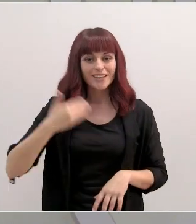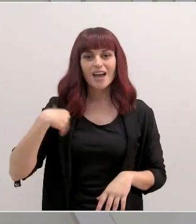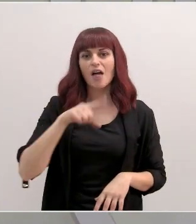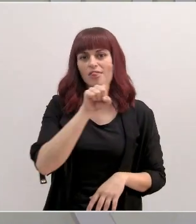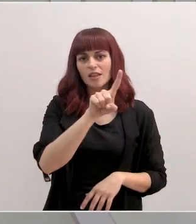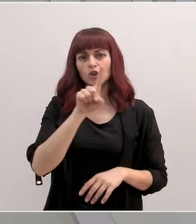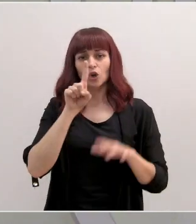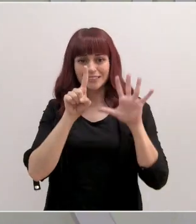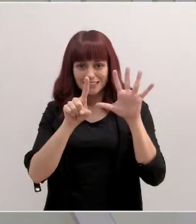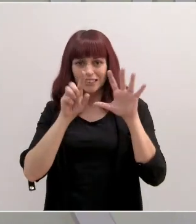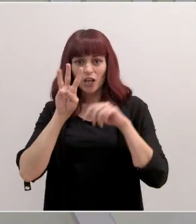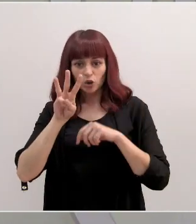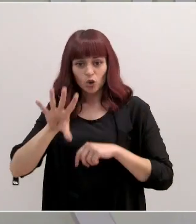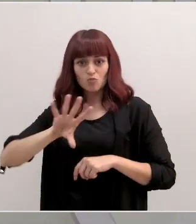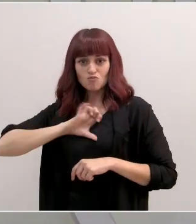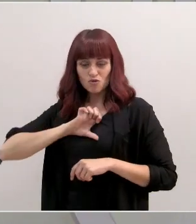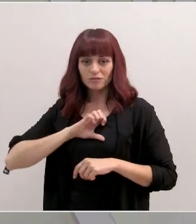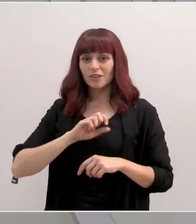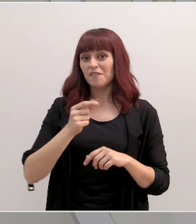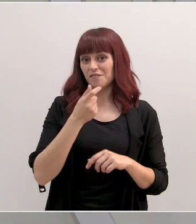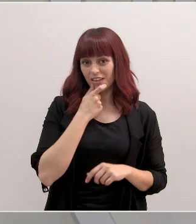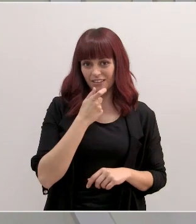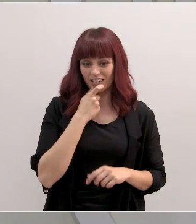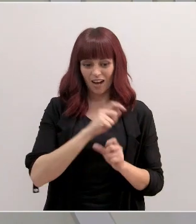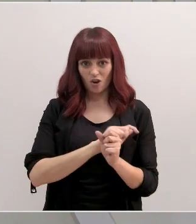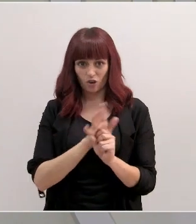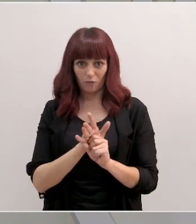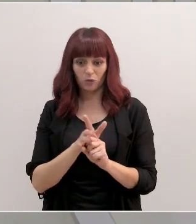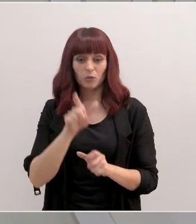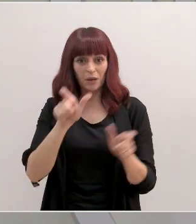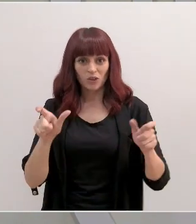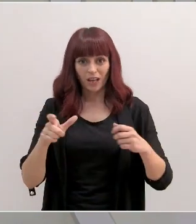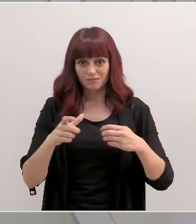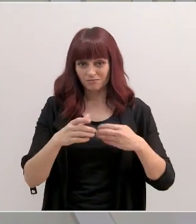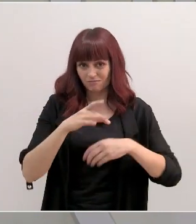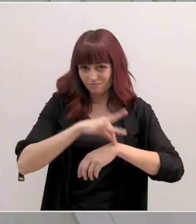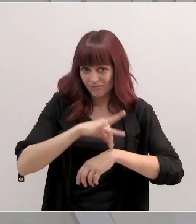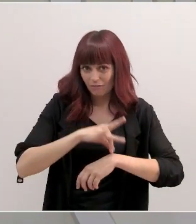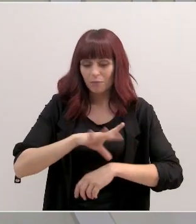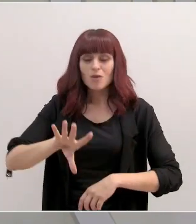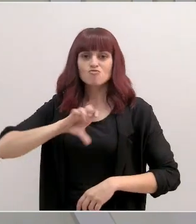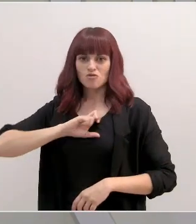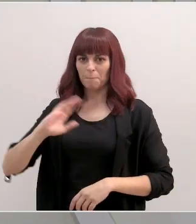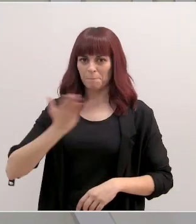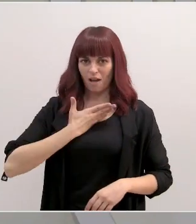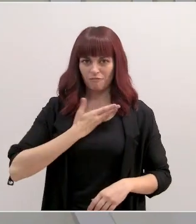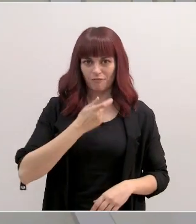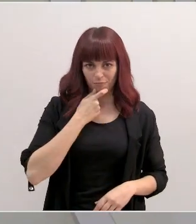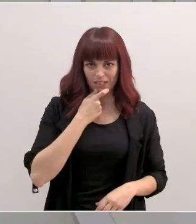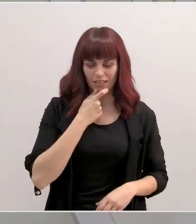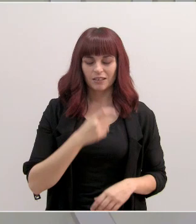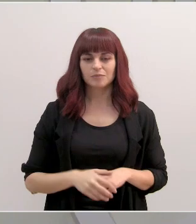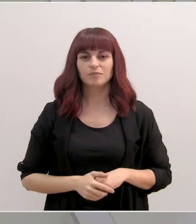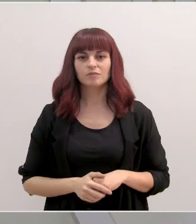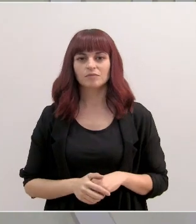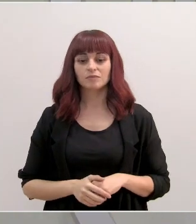168 casos de la variante británica en pacientes afectados por coronavirus en la región de Murcia, incluidos